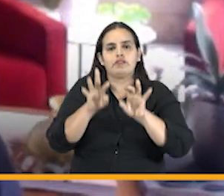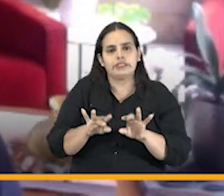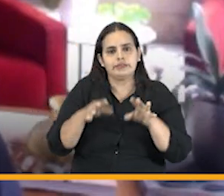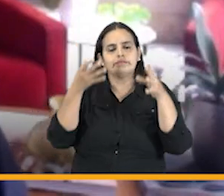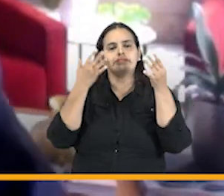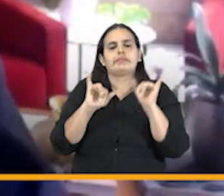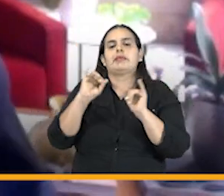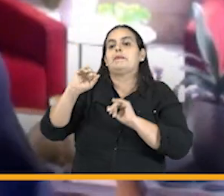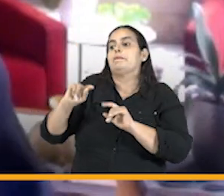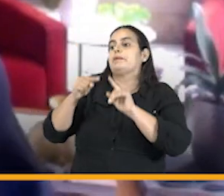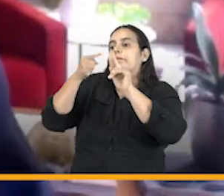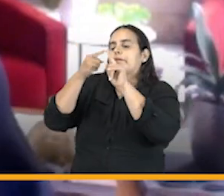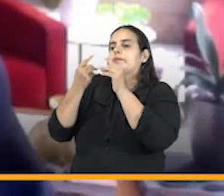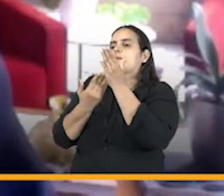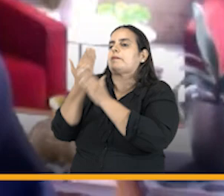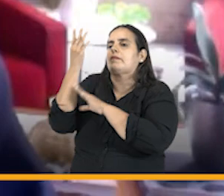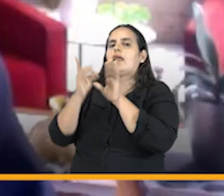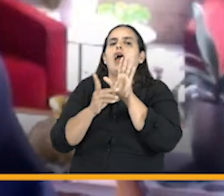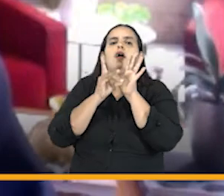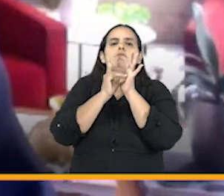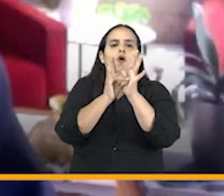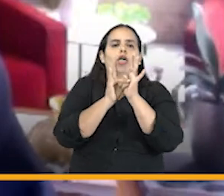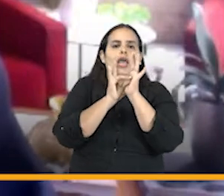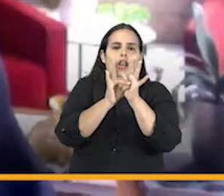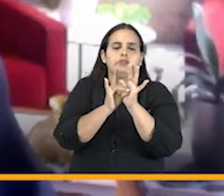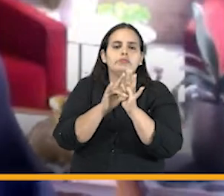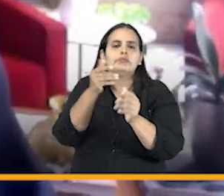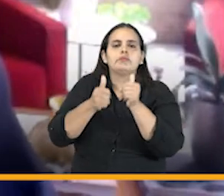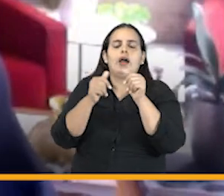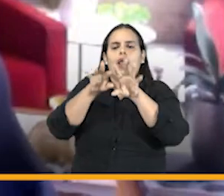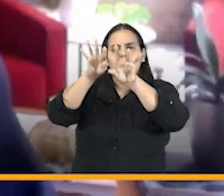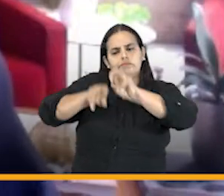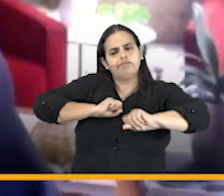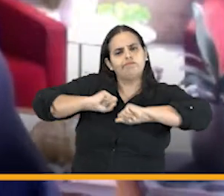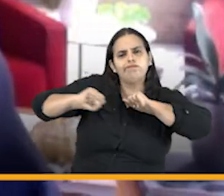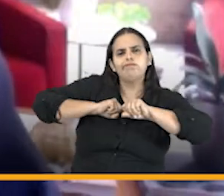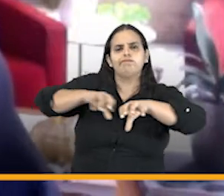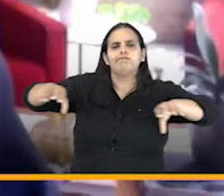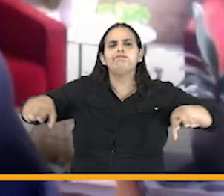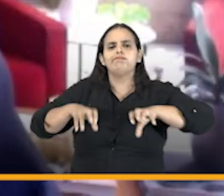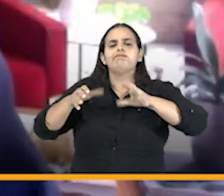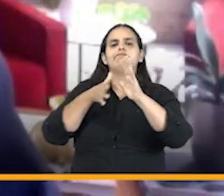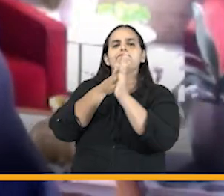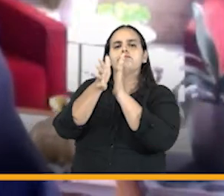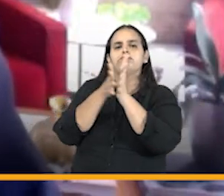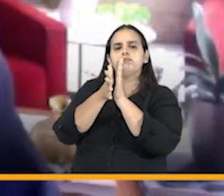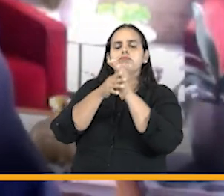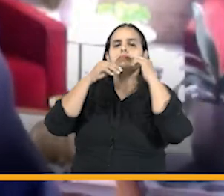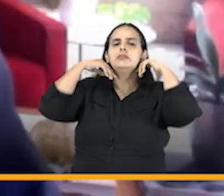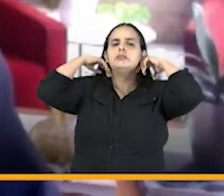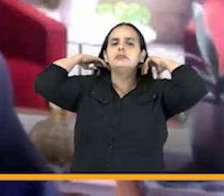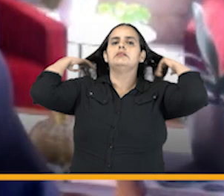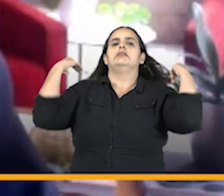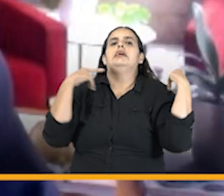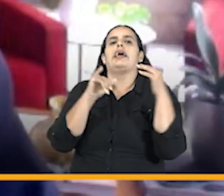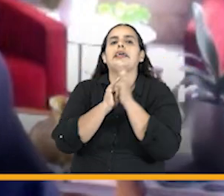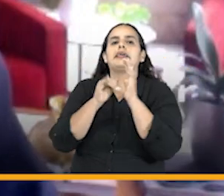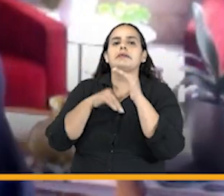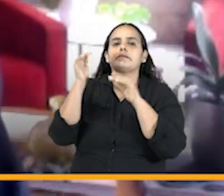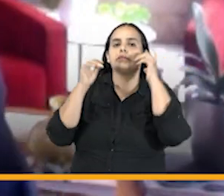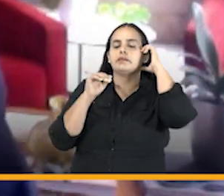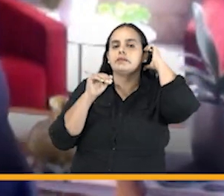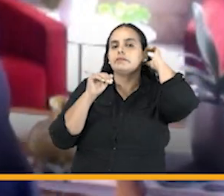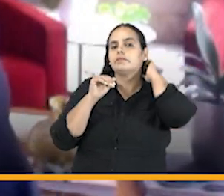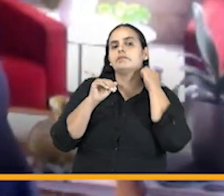empezando a desarrollar modelos de gestión de las oficinas jurídicas y de la información aquí resalto que el